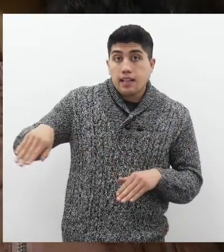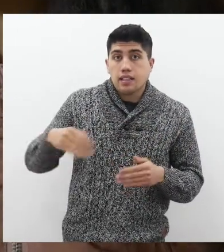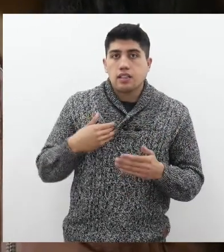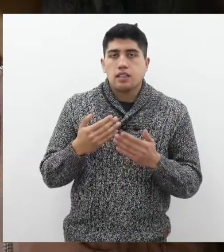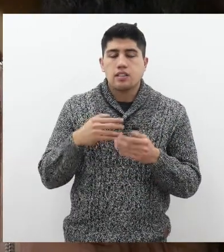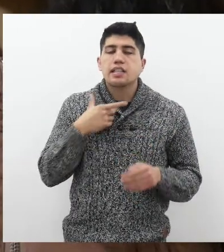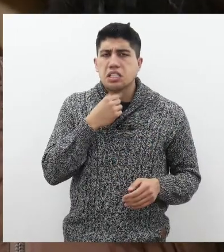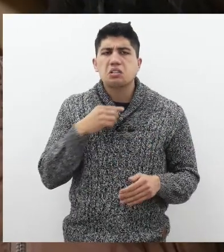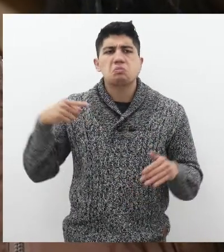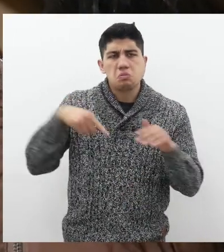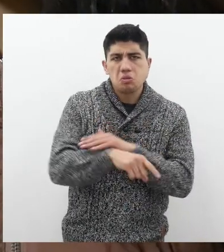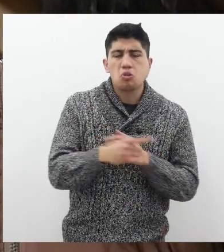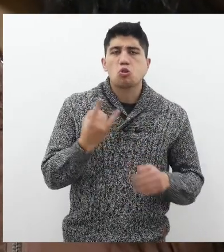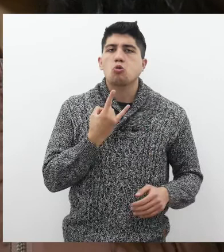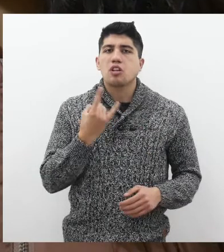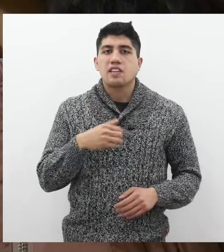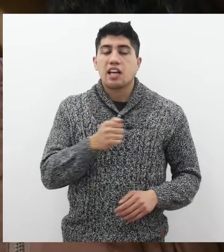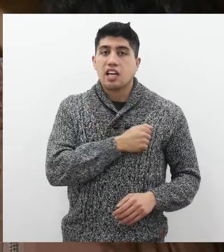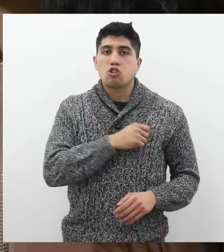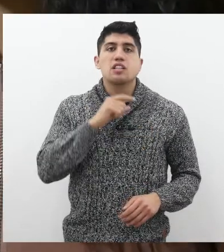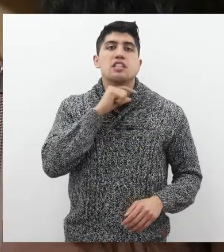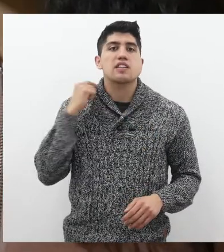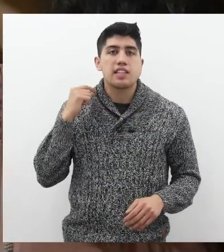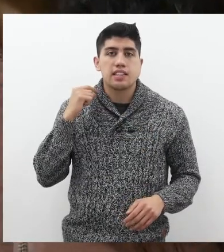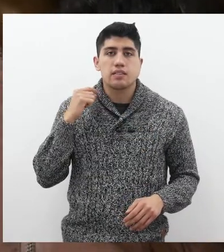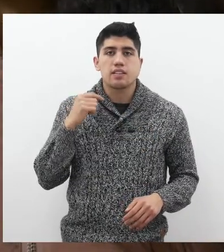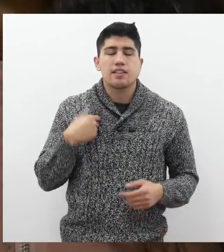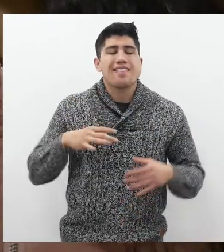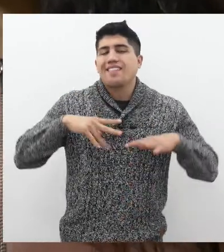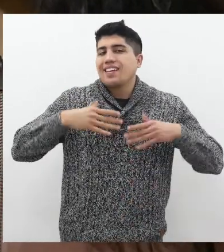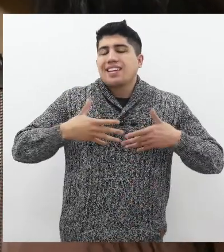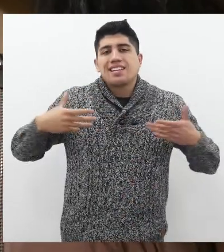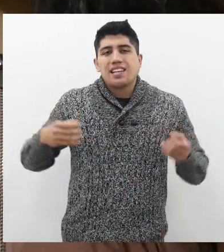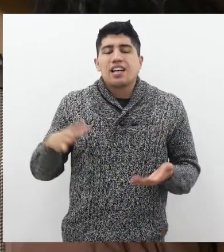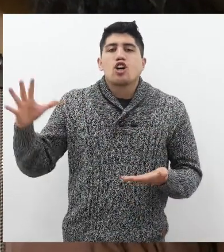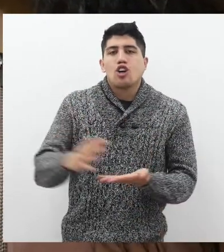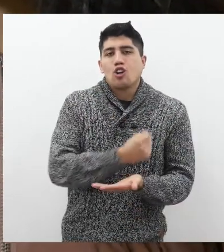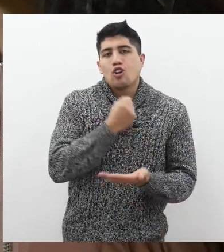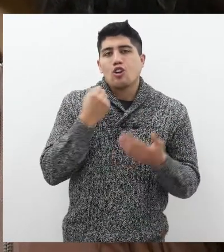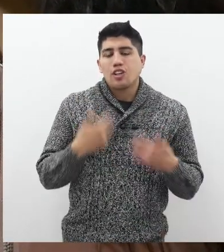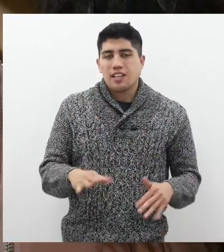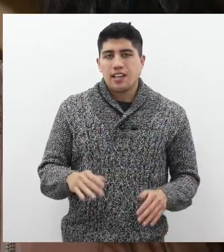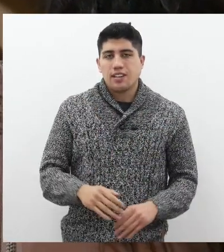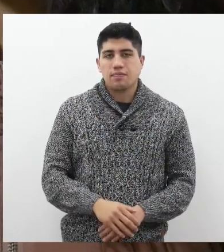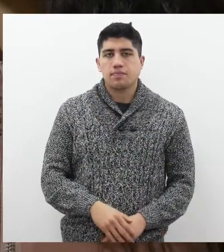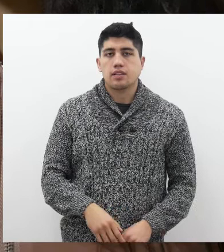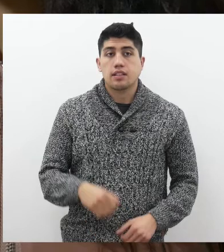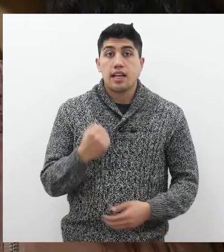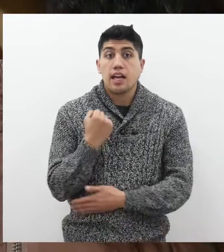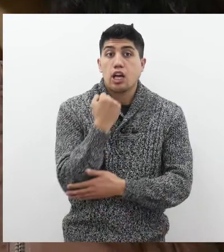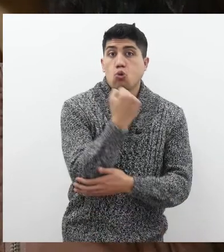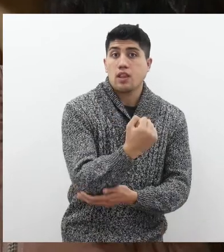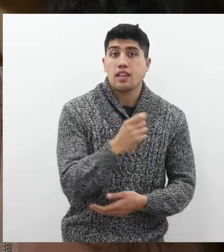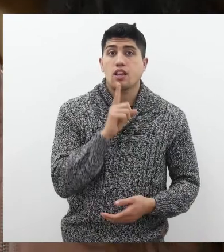que sí había quedado. Aparte de que podía entrar a la universidad que quería, que en este caso era la Silva Enrique, era una felicidad que era como un logro